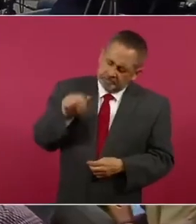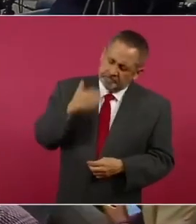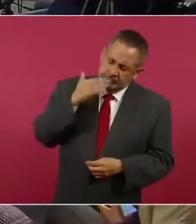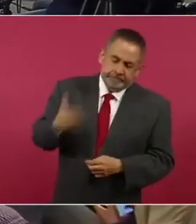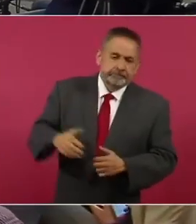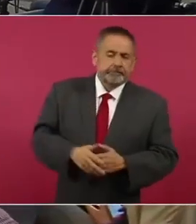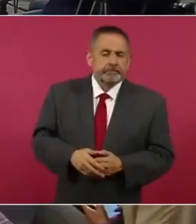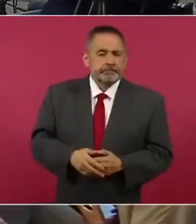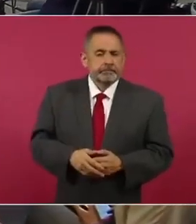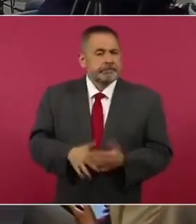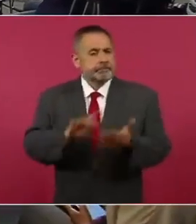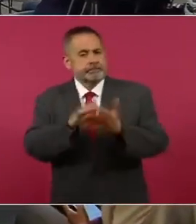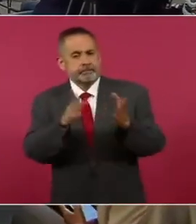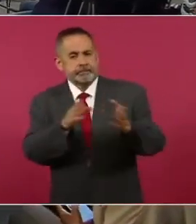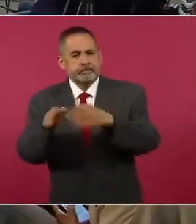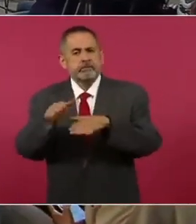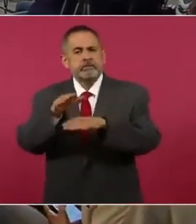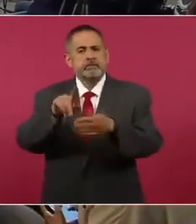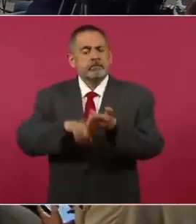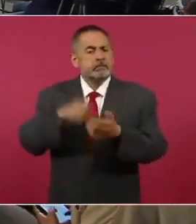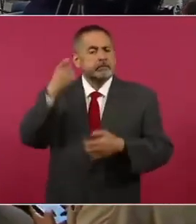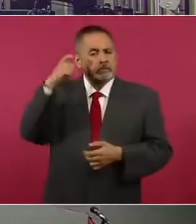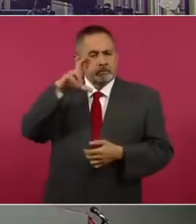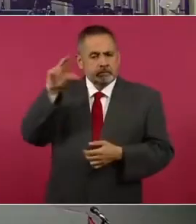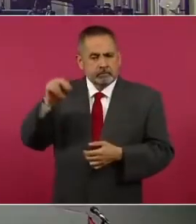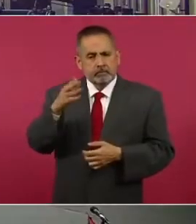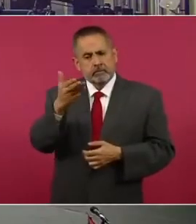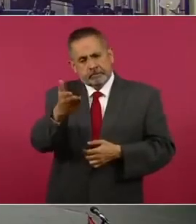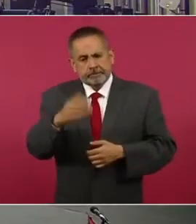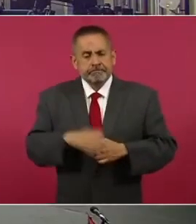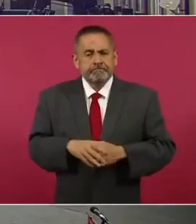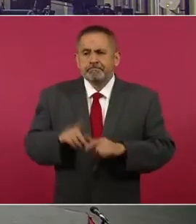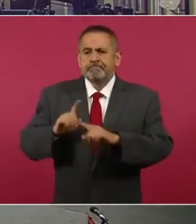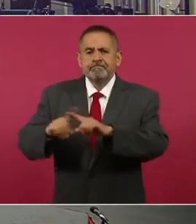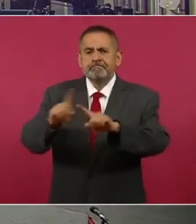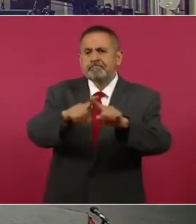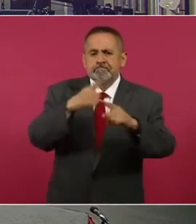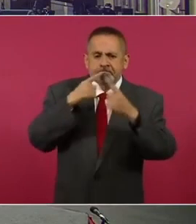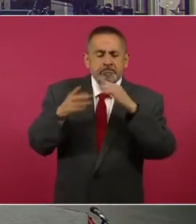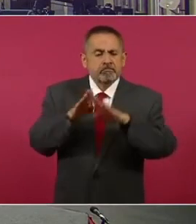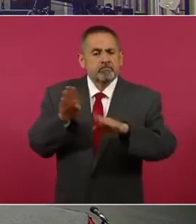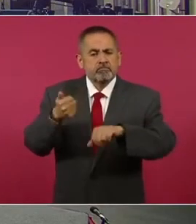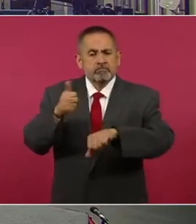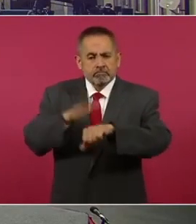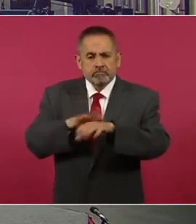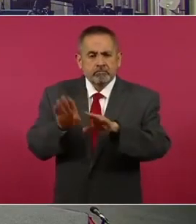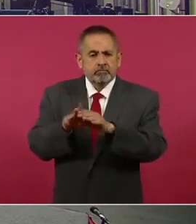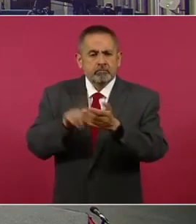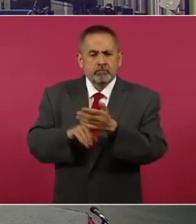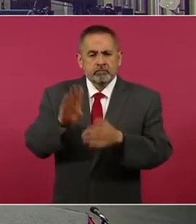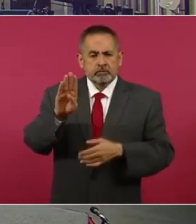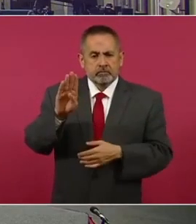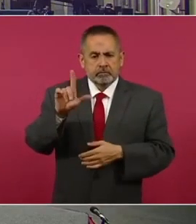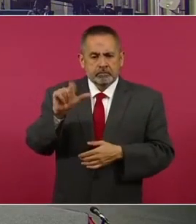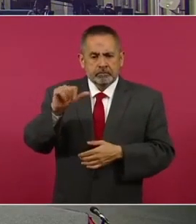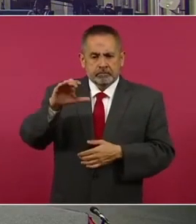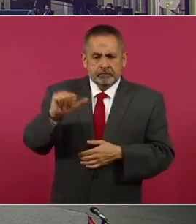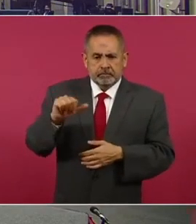En otros temas relacionados con Quintana Roo, señor presidente, nos han llegado diversas denuncias sobre la administración de Blanca Merari,